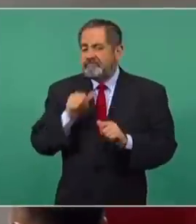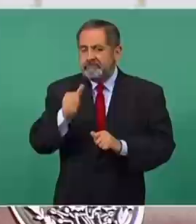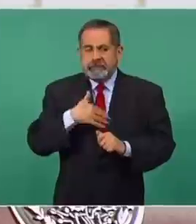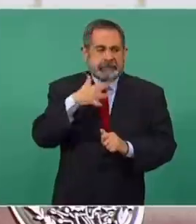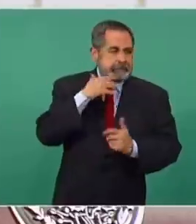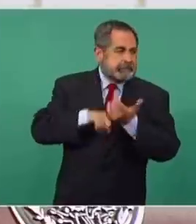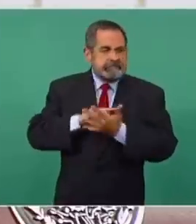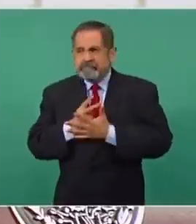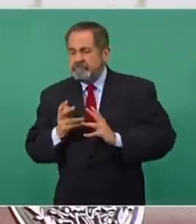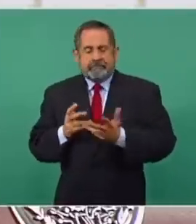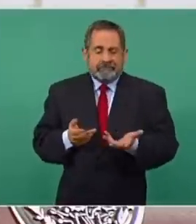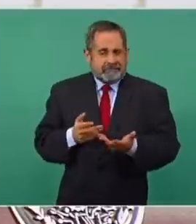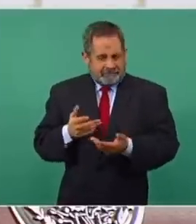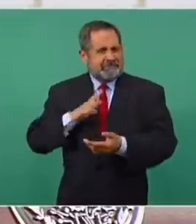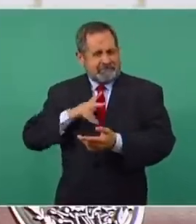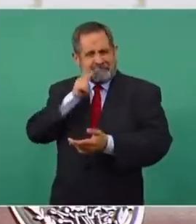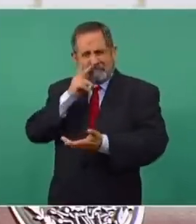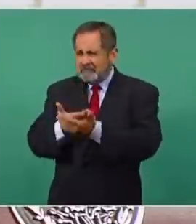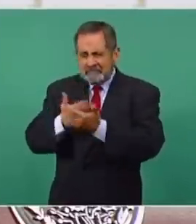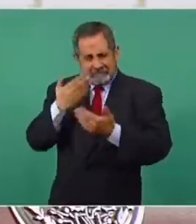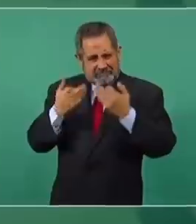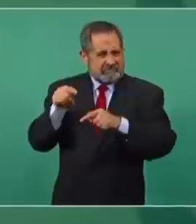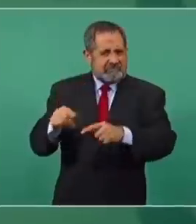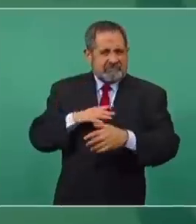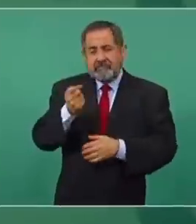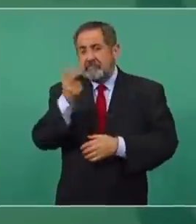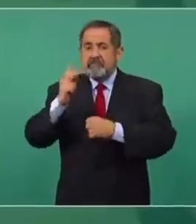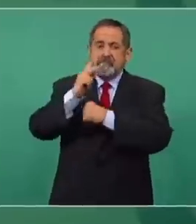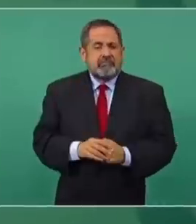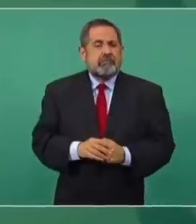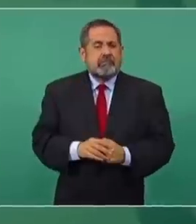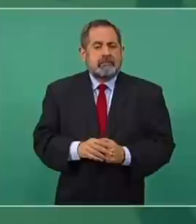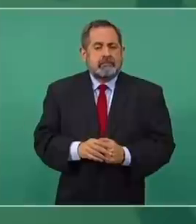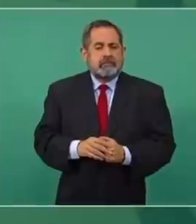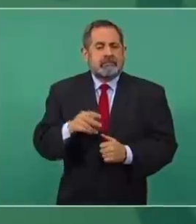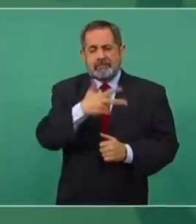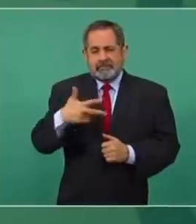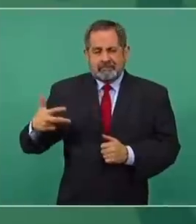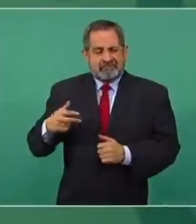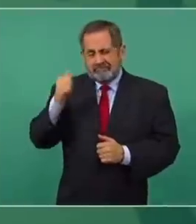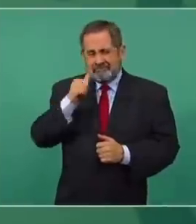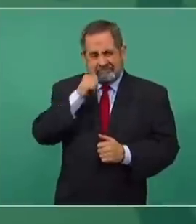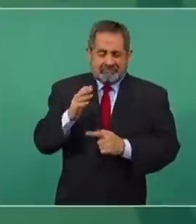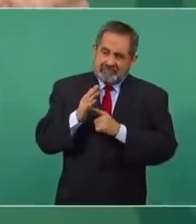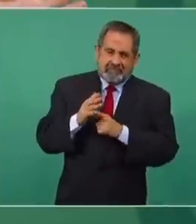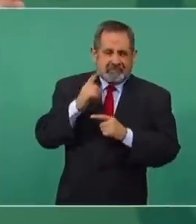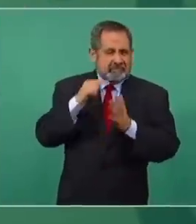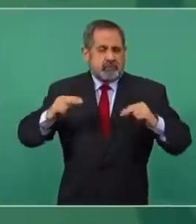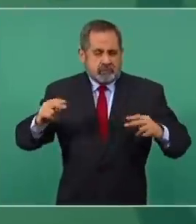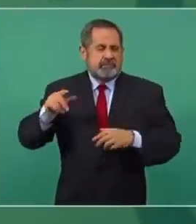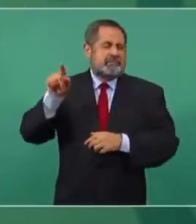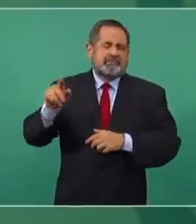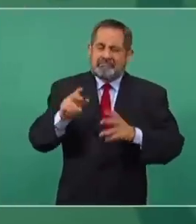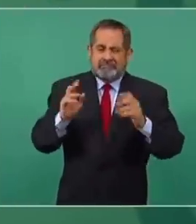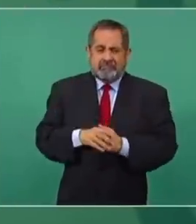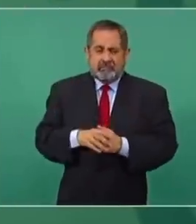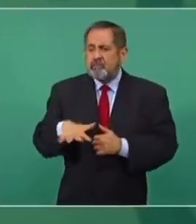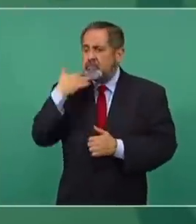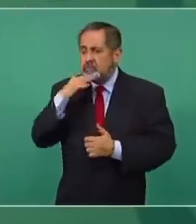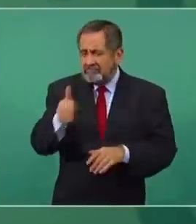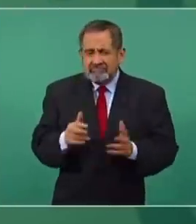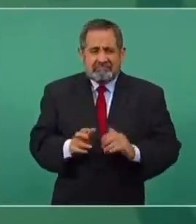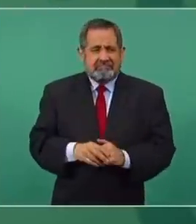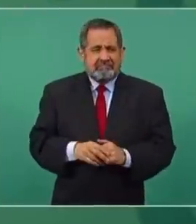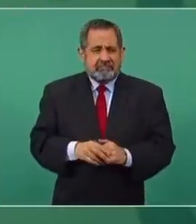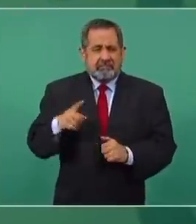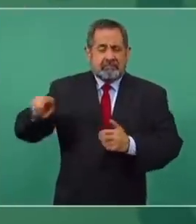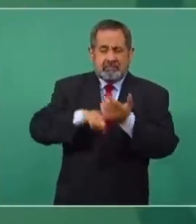paz. Y está demostrado. Ahí están los países nórdicos. Dinamarca, siempre lo pongo de ejemplo. No hay corrupción.